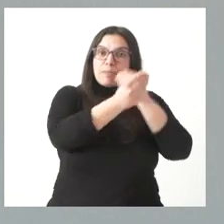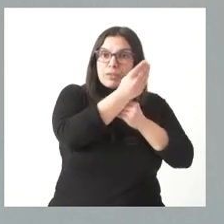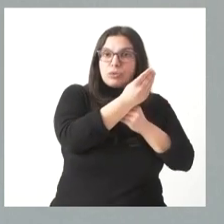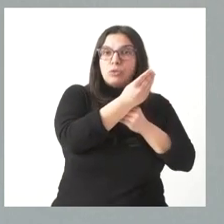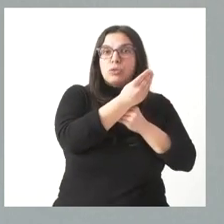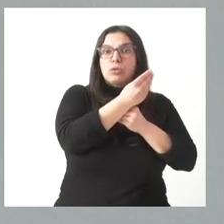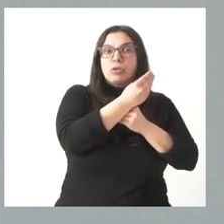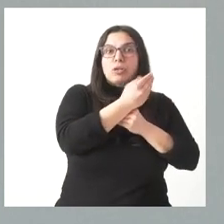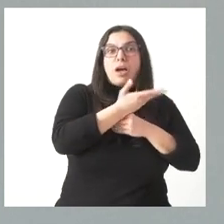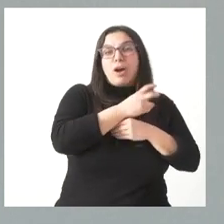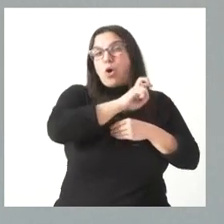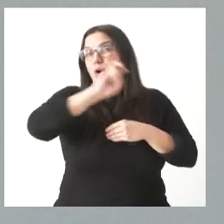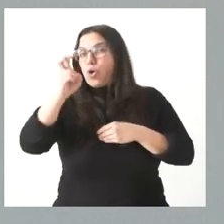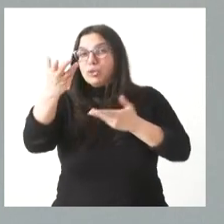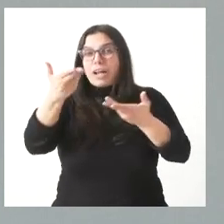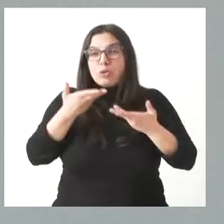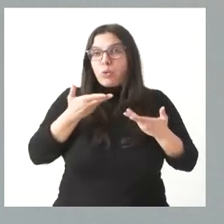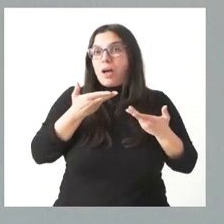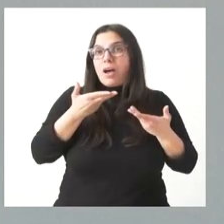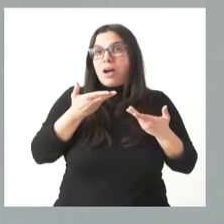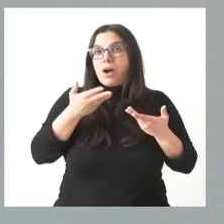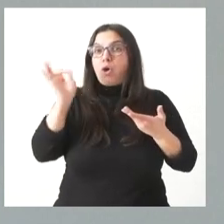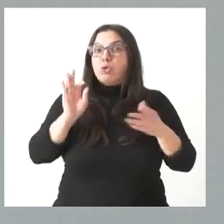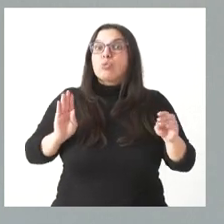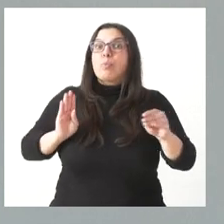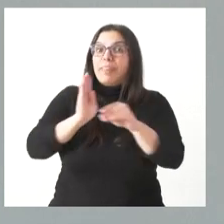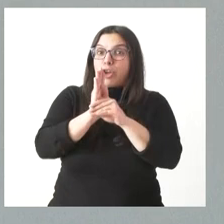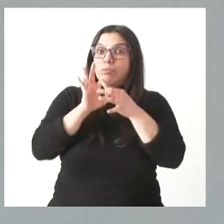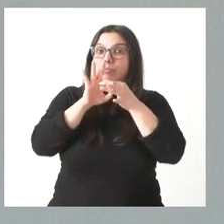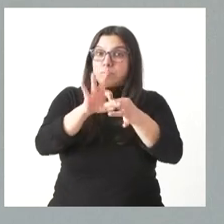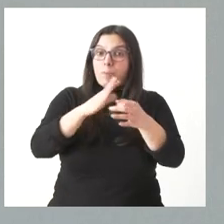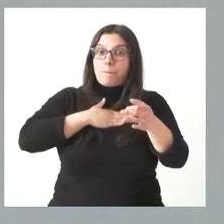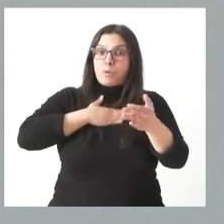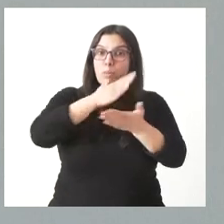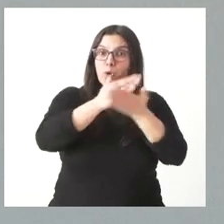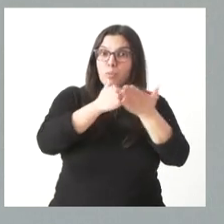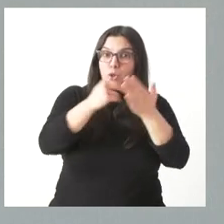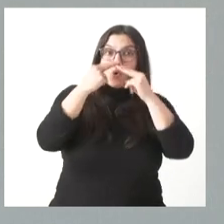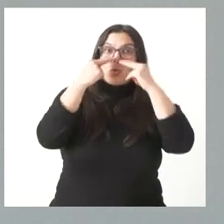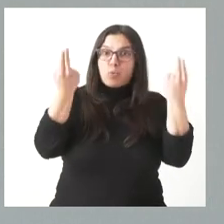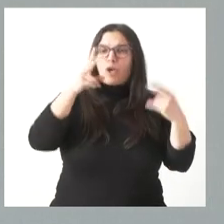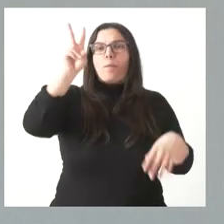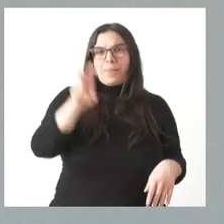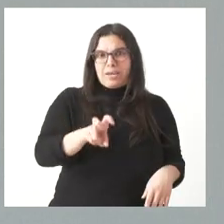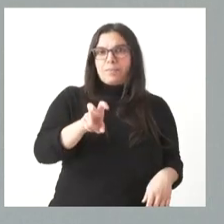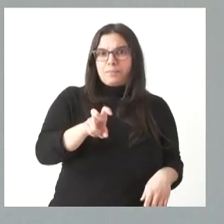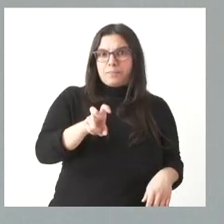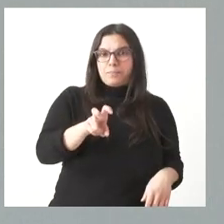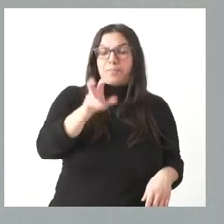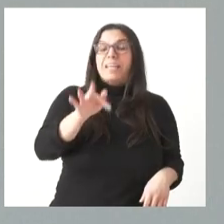cualquier otra ayuda o subvención de carácter autonómico o público y que, además,